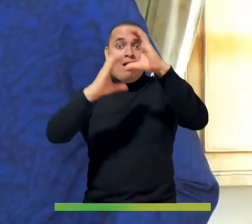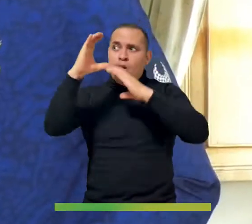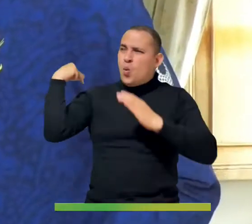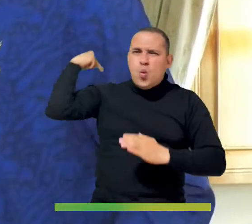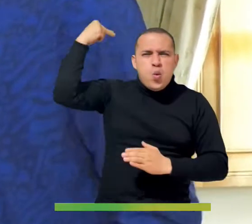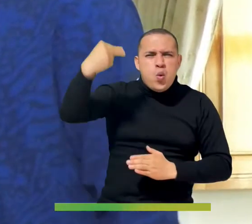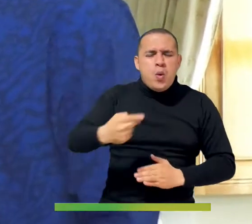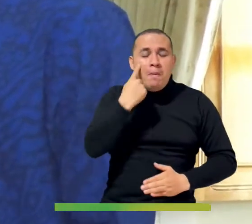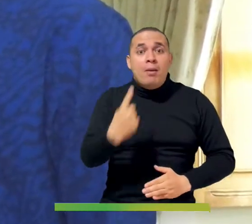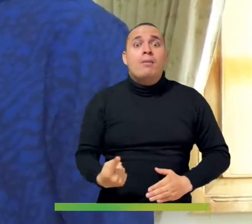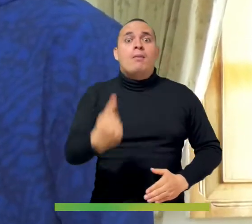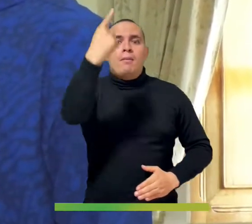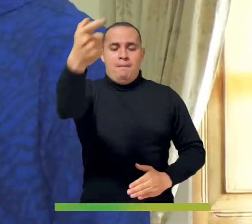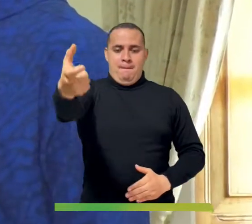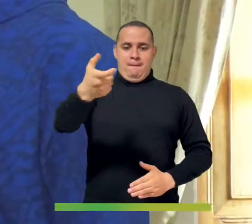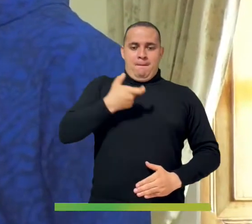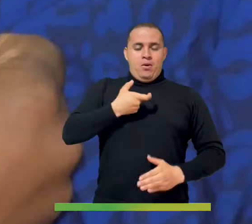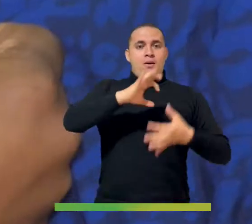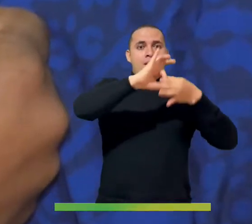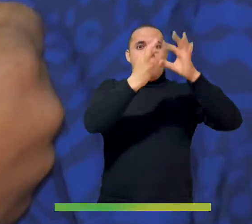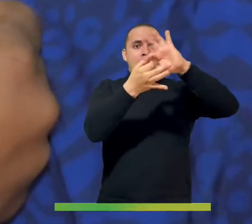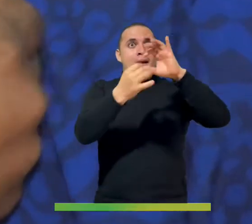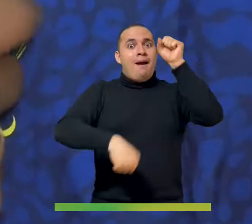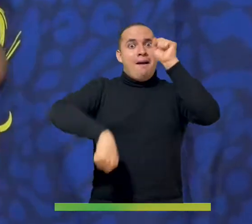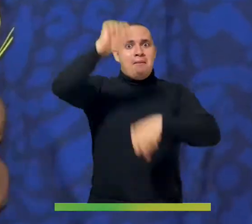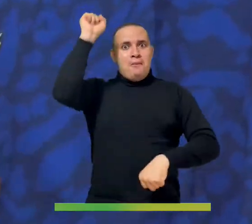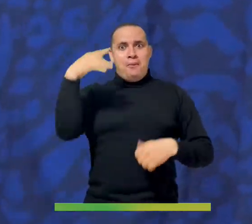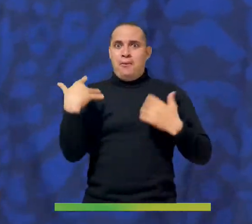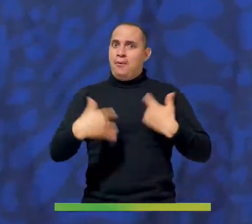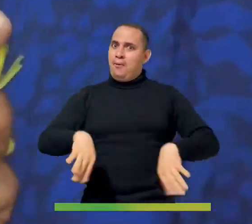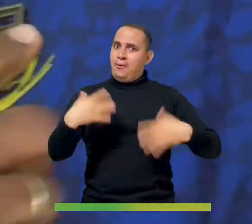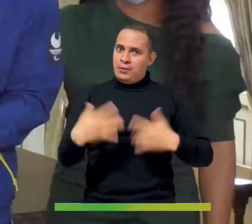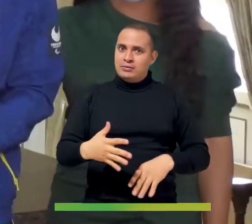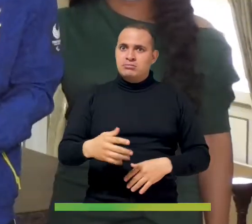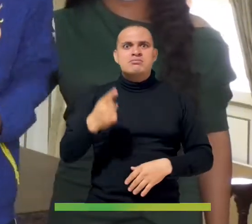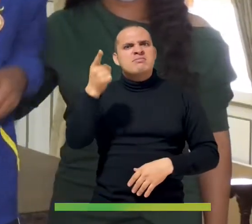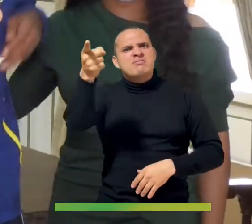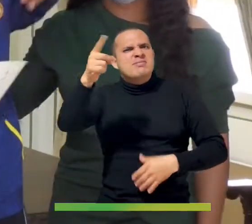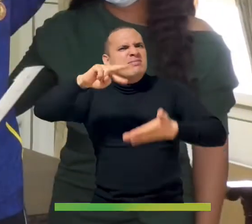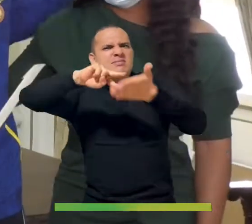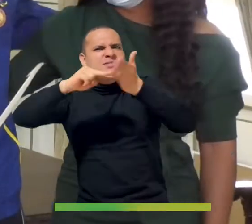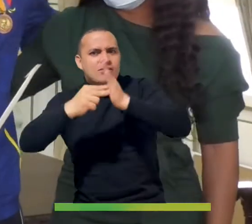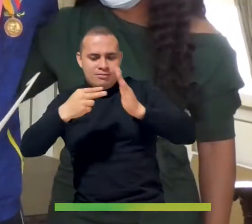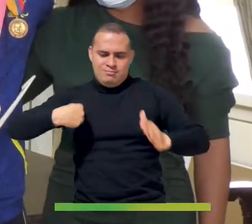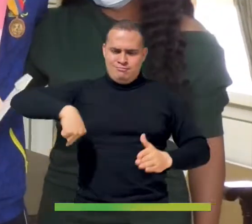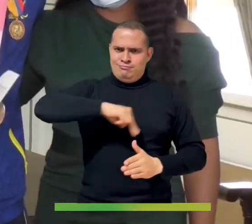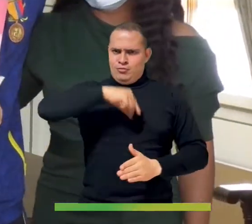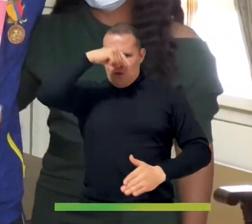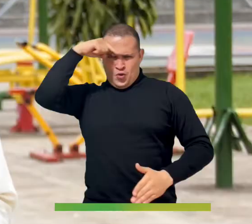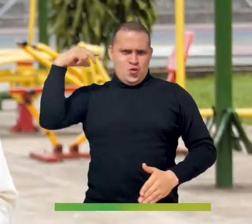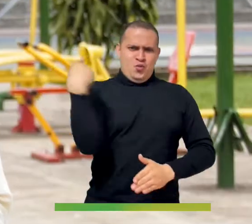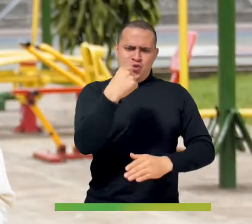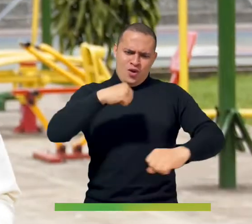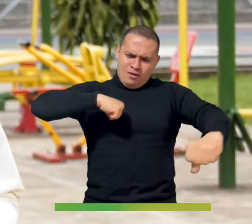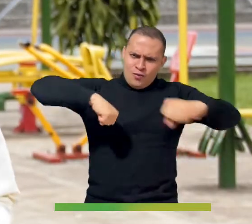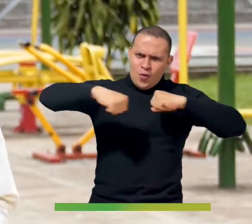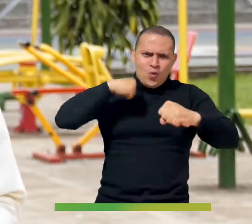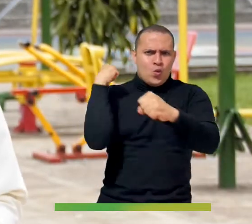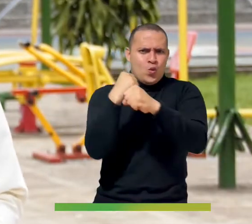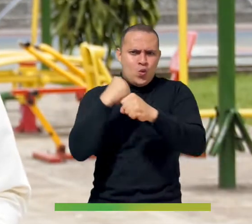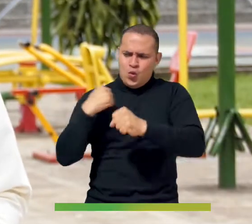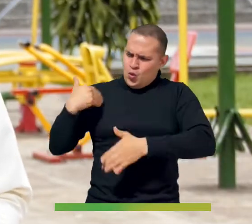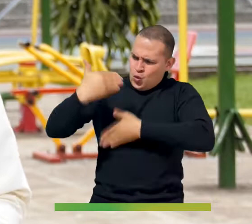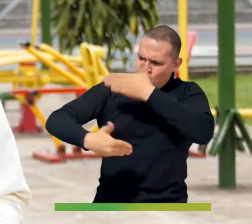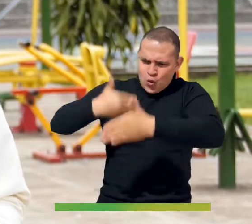obtiene medalla paraolímpica. Esto es base del trabajo que venimos efectuando en nuestros